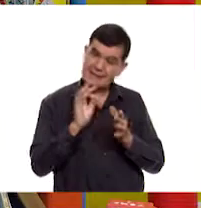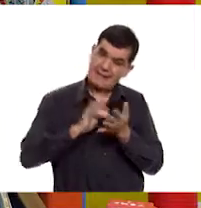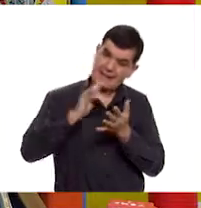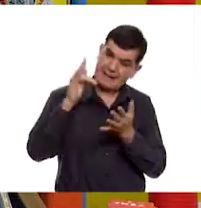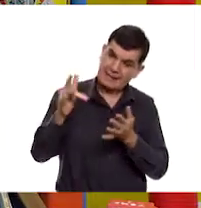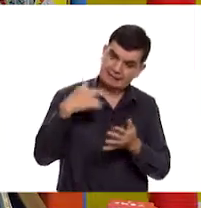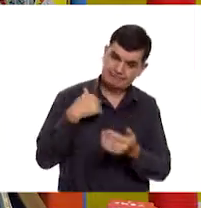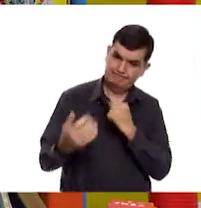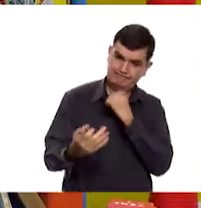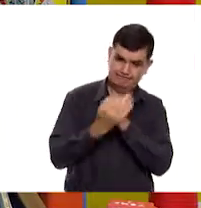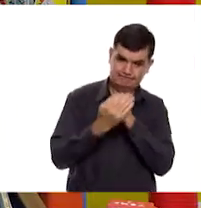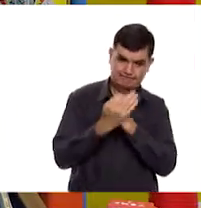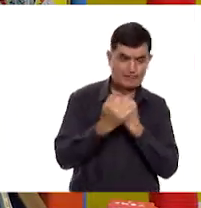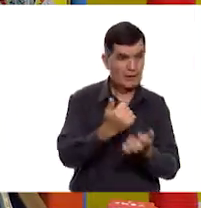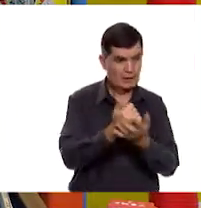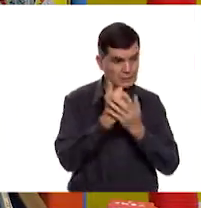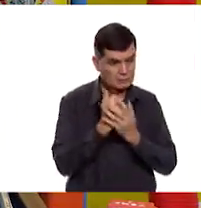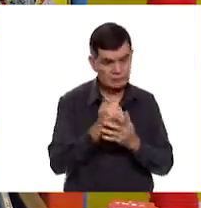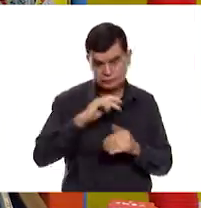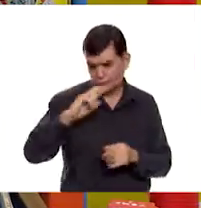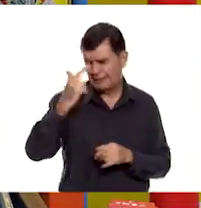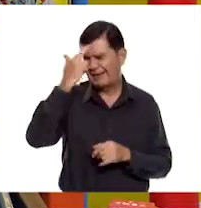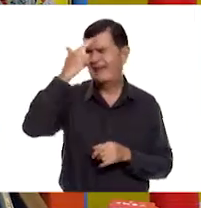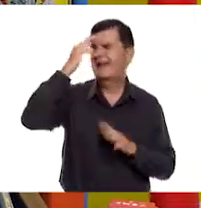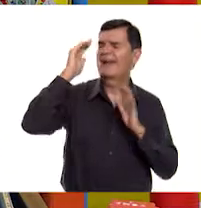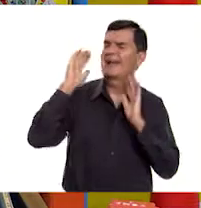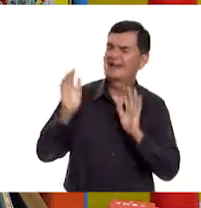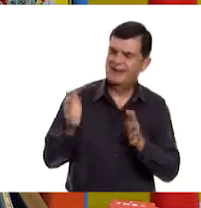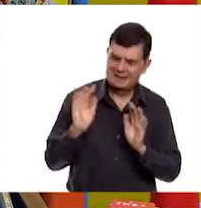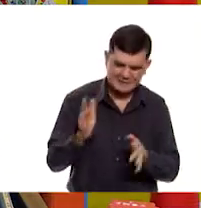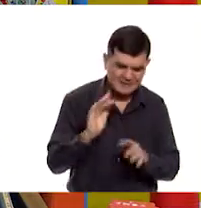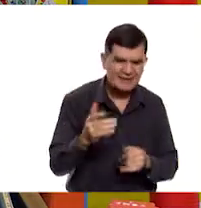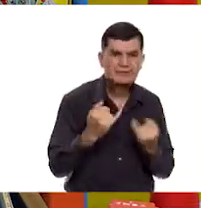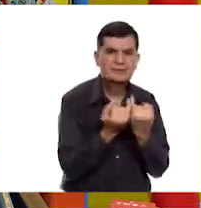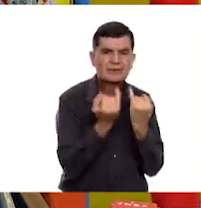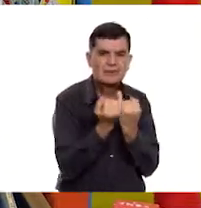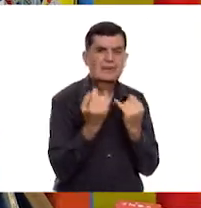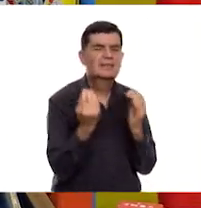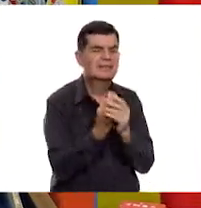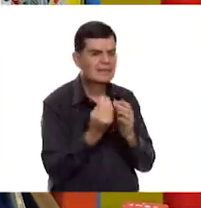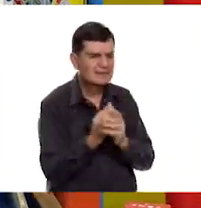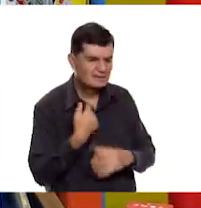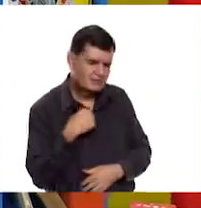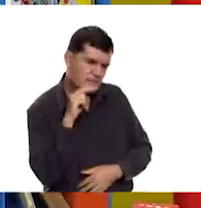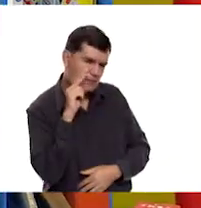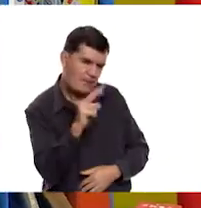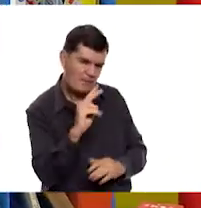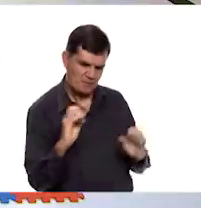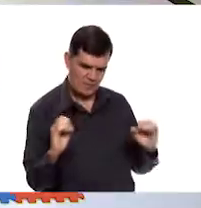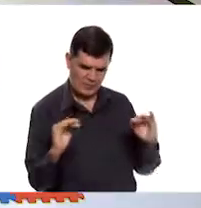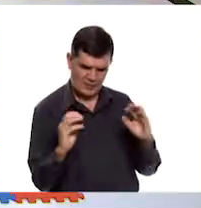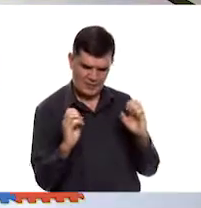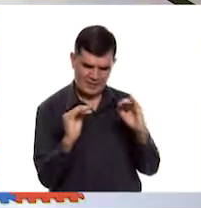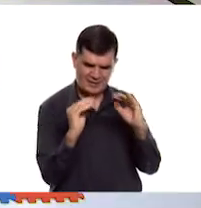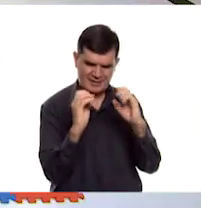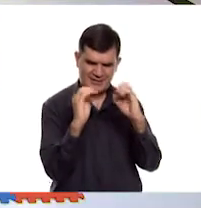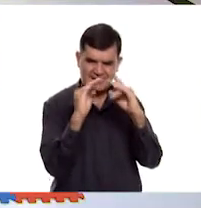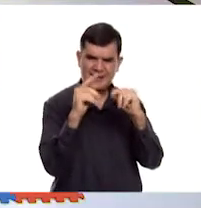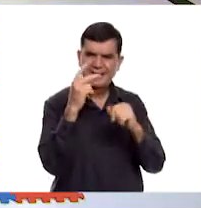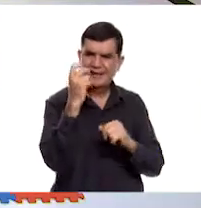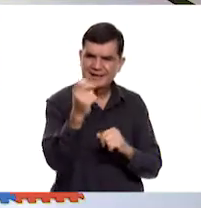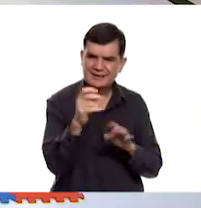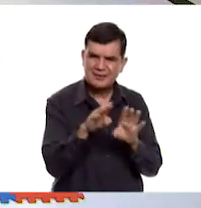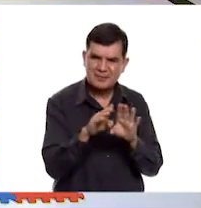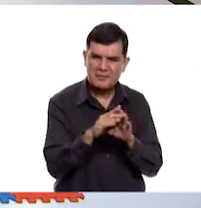Fue de gran ayuda. Y sí, yo me acuerdo ahora sí del relieve. También lo vimos en clase. Y ahorita que estoy viendo esa pirámide, esa vez